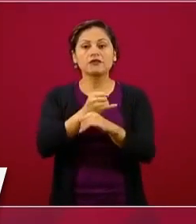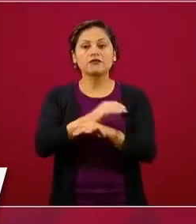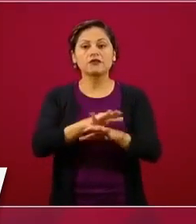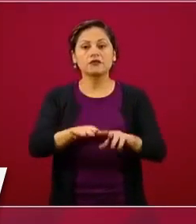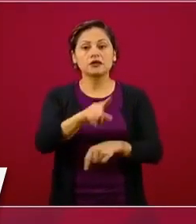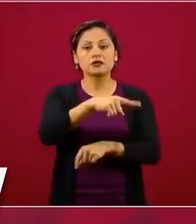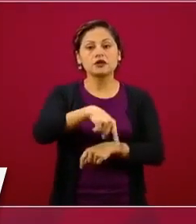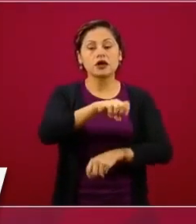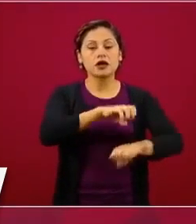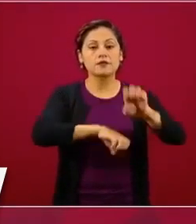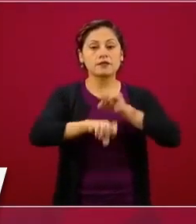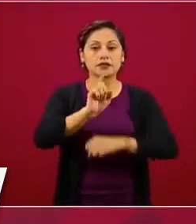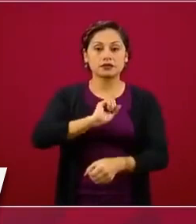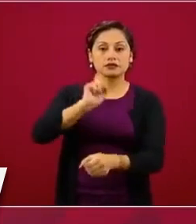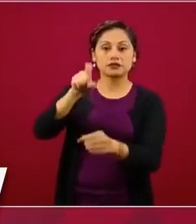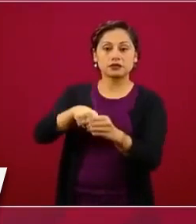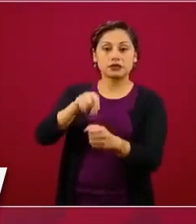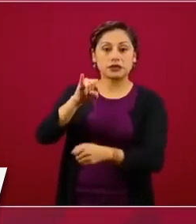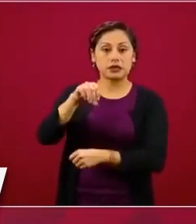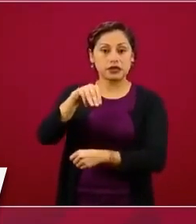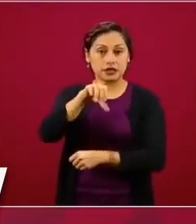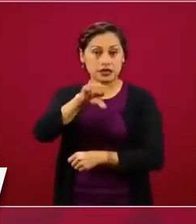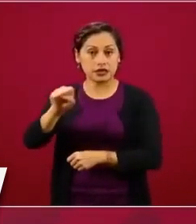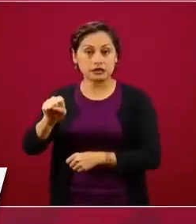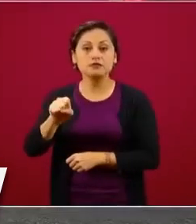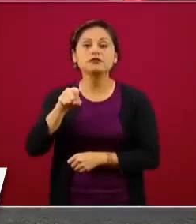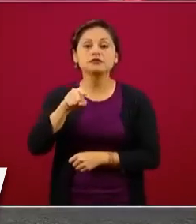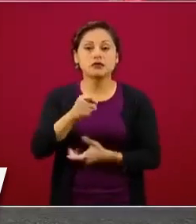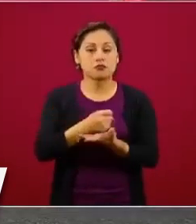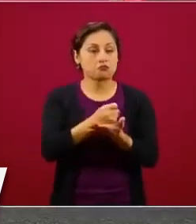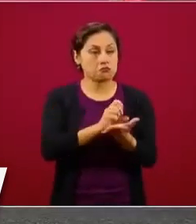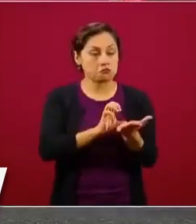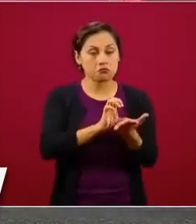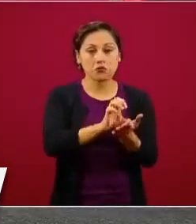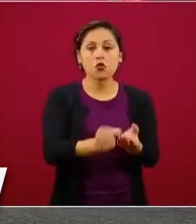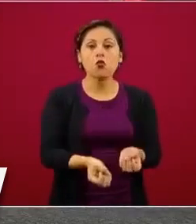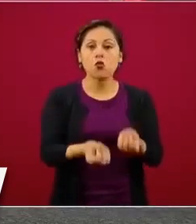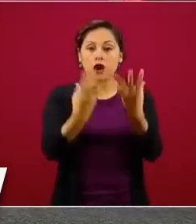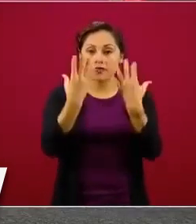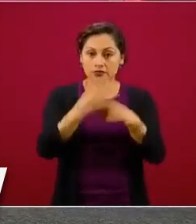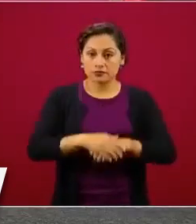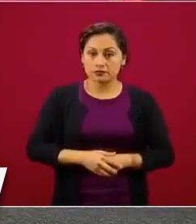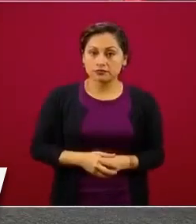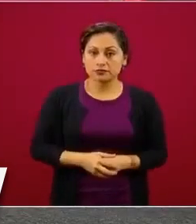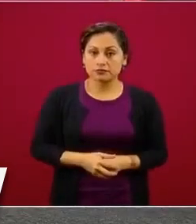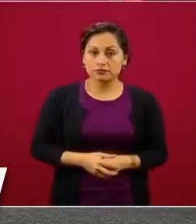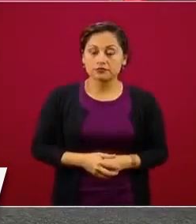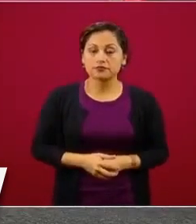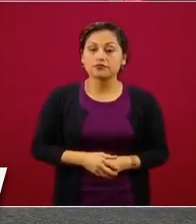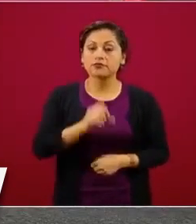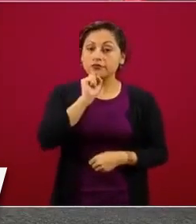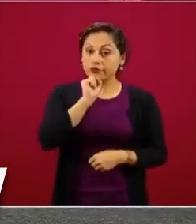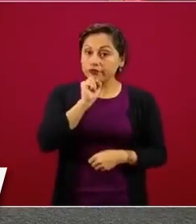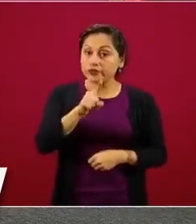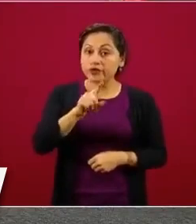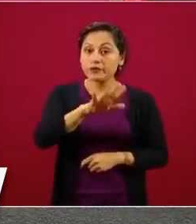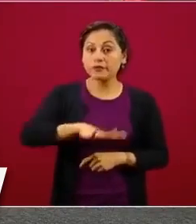Social, cuántos créditos a trabajadoras